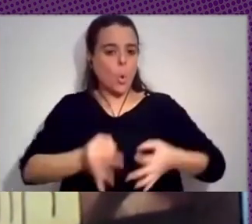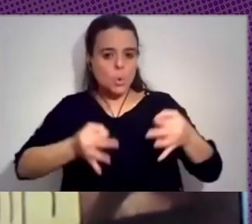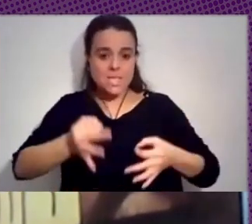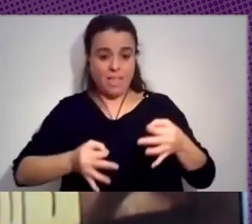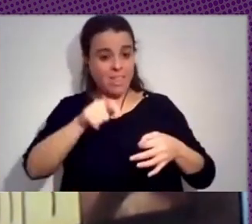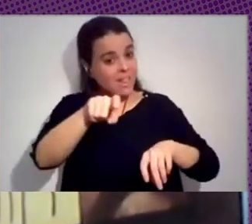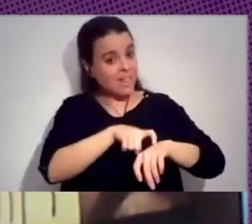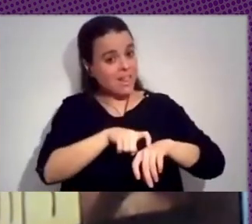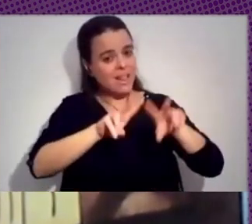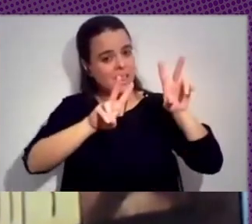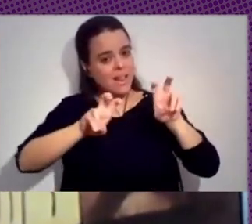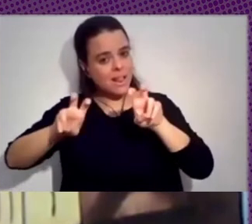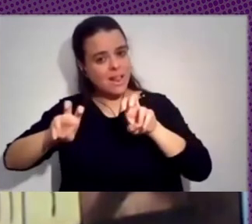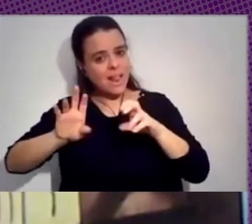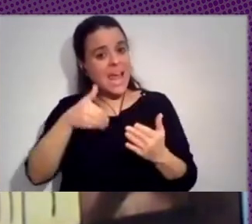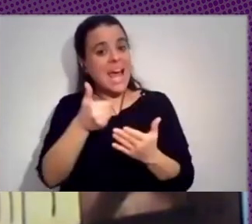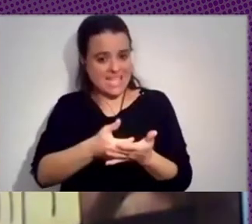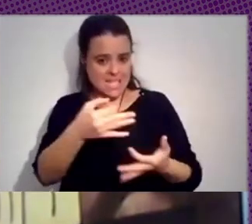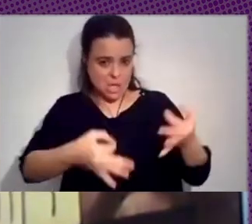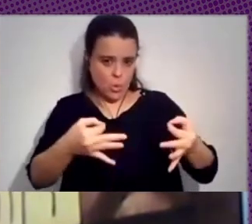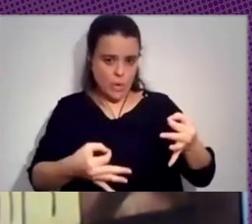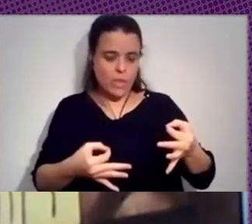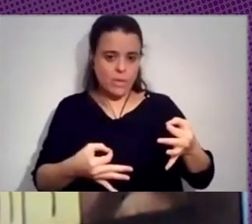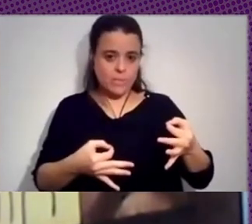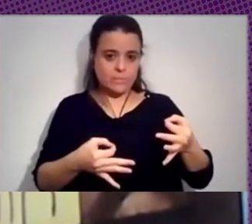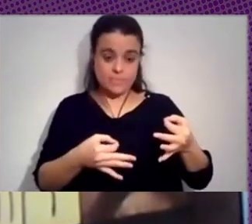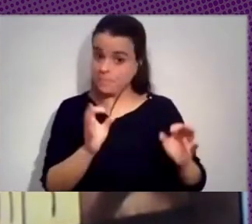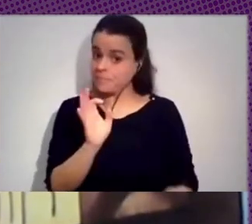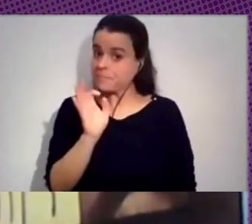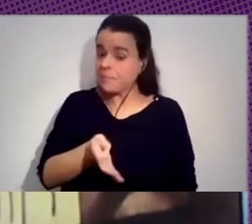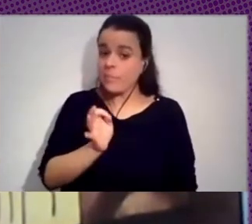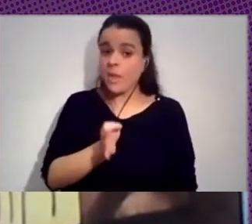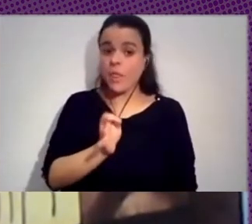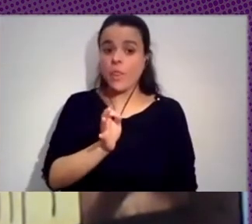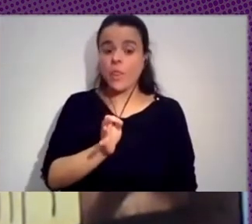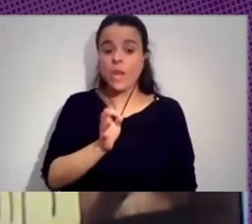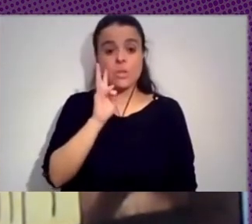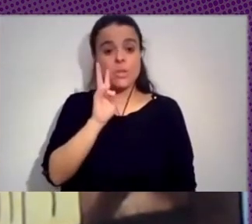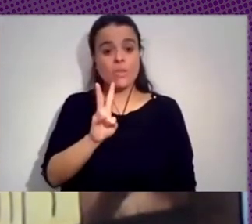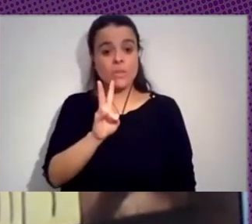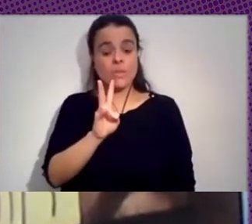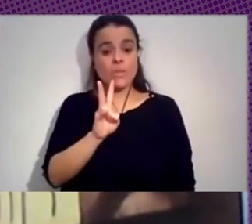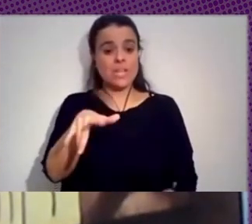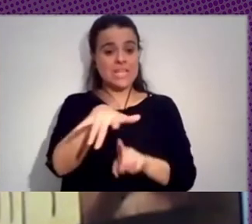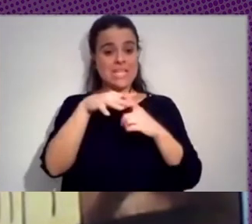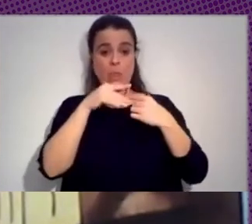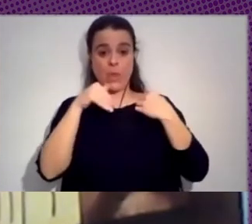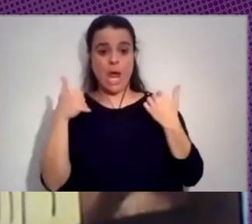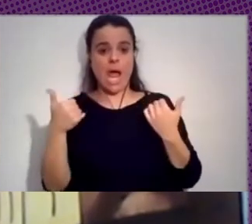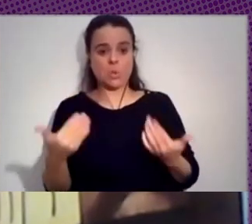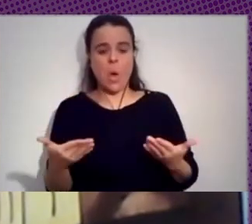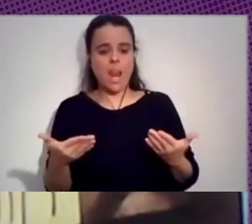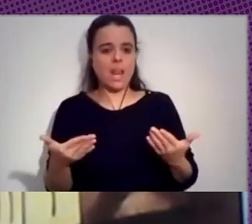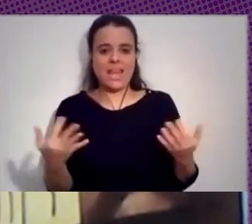tipo de cuestiones se llegaron a judicializar. Lo cierto es que lo que vemos hoy es una exposición